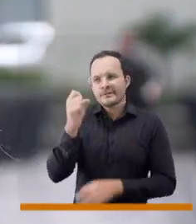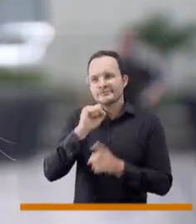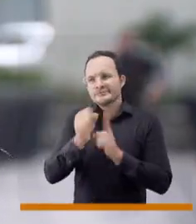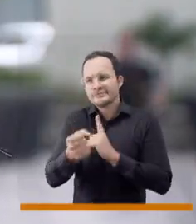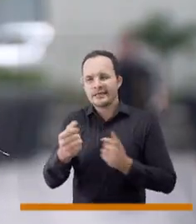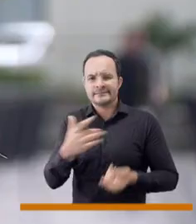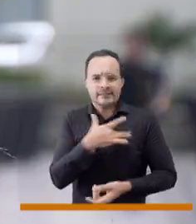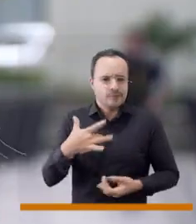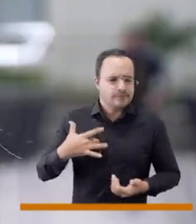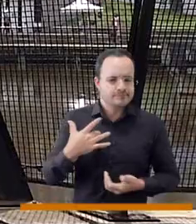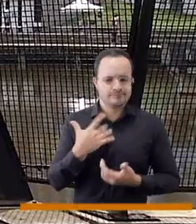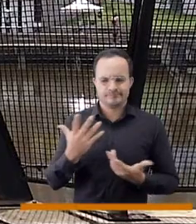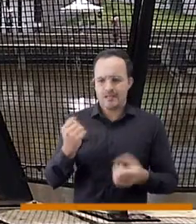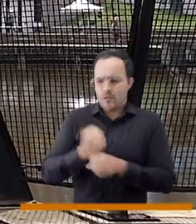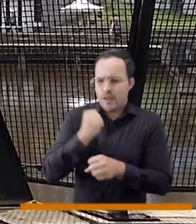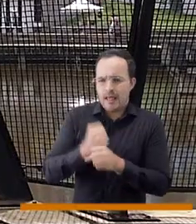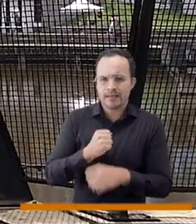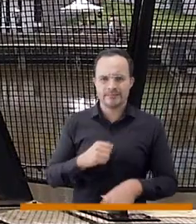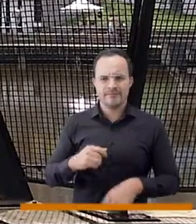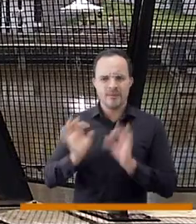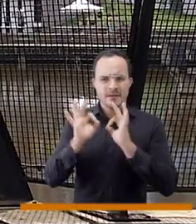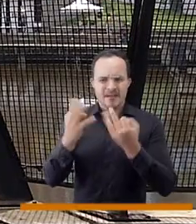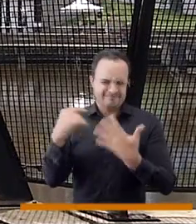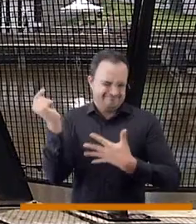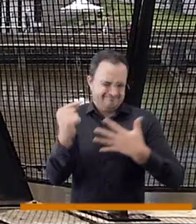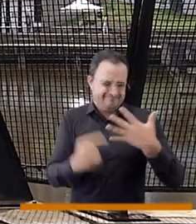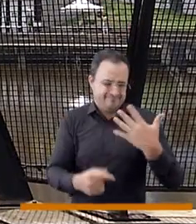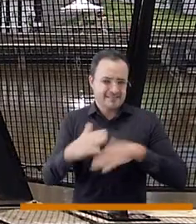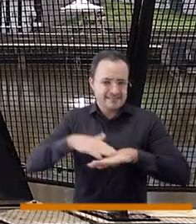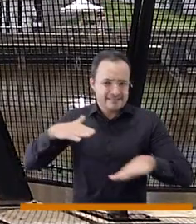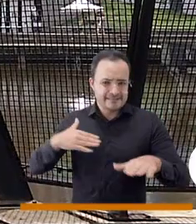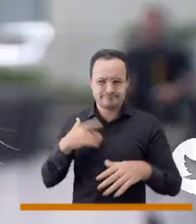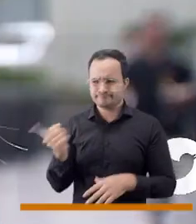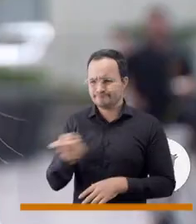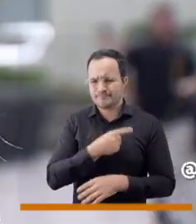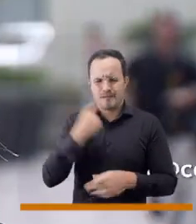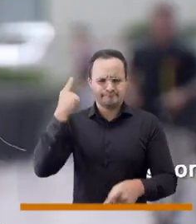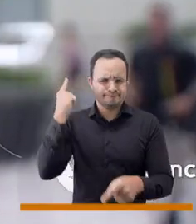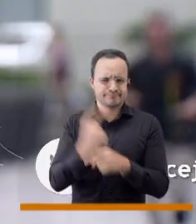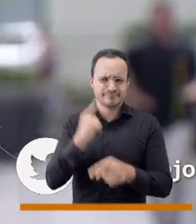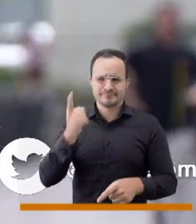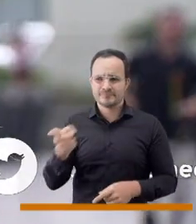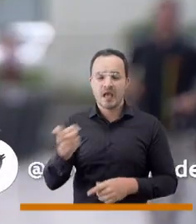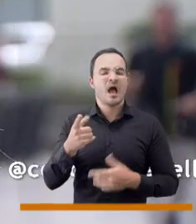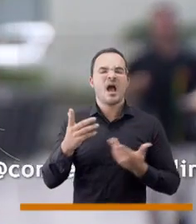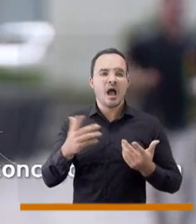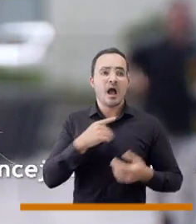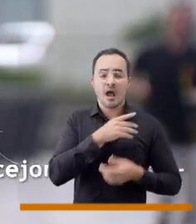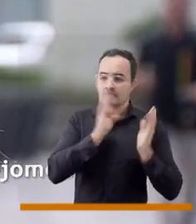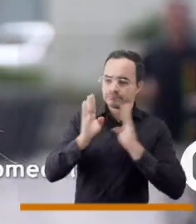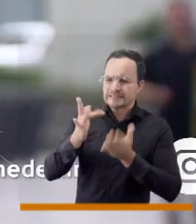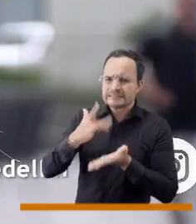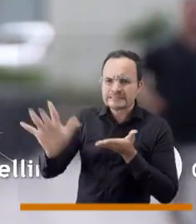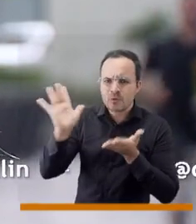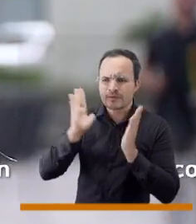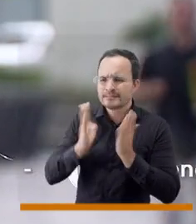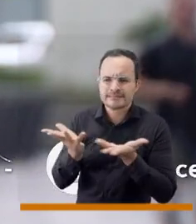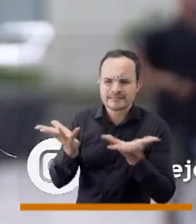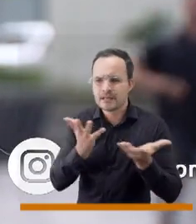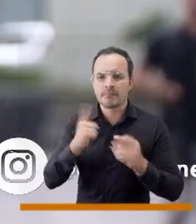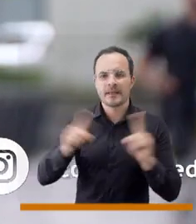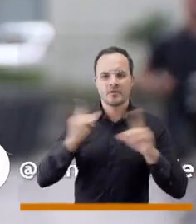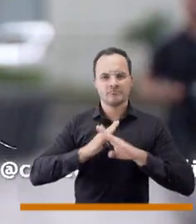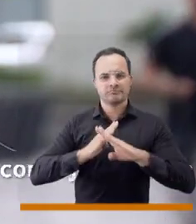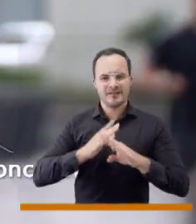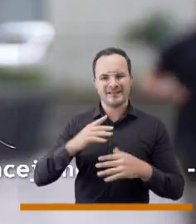porque la situación económica, política, social, salud, familiar, emocional y laboral sé que se enfrenta día a día un mundo que cada día es más